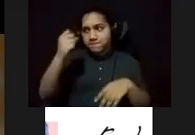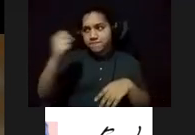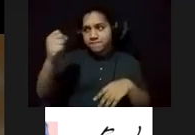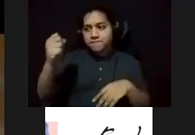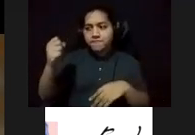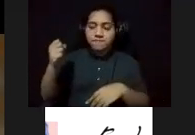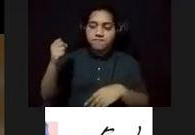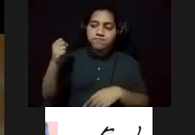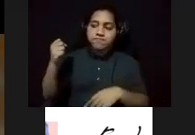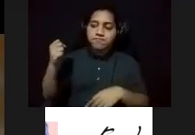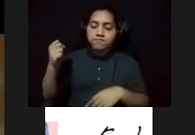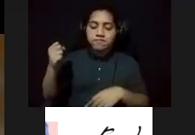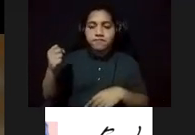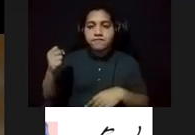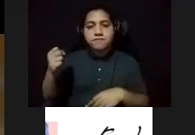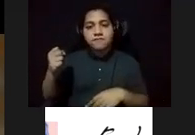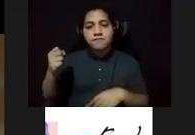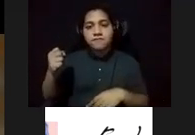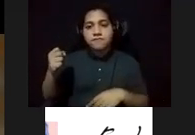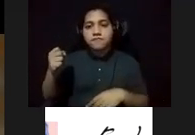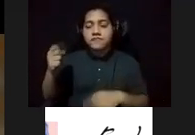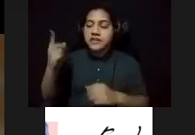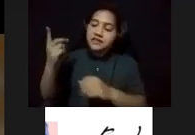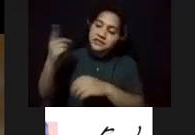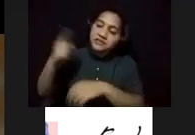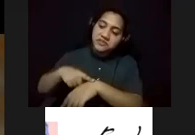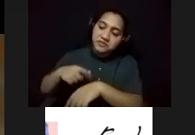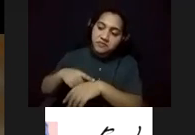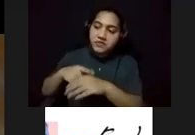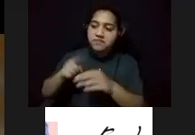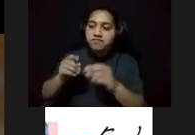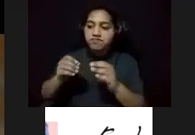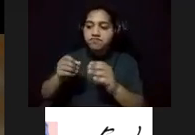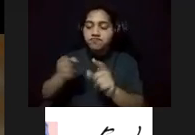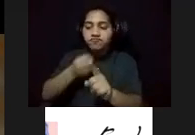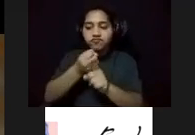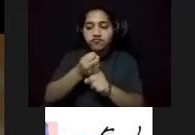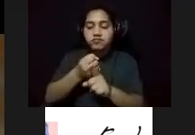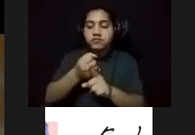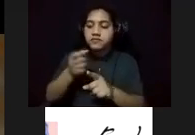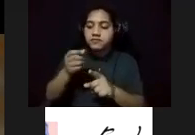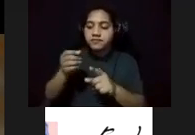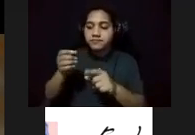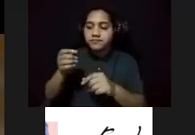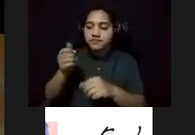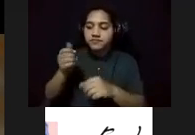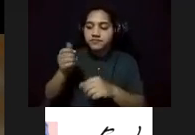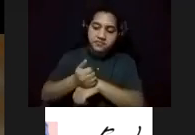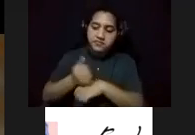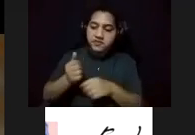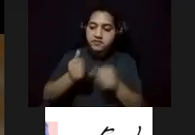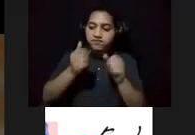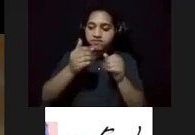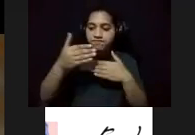instancias. La temporalidad no solo marca un periodo determinado, también registra cómo los